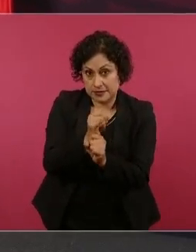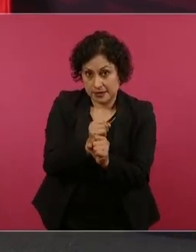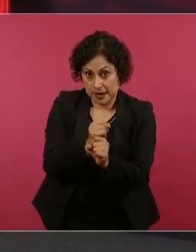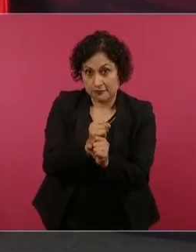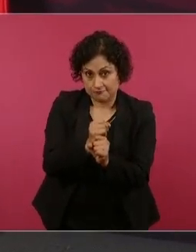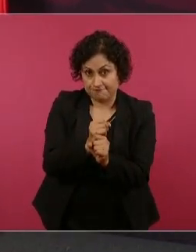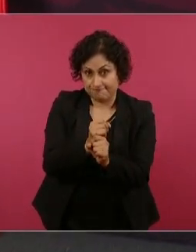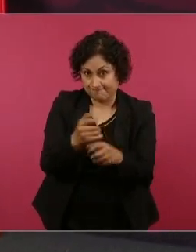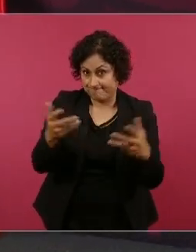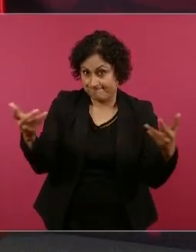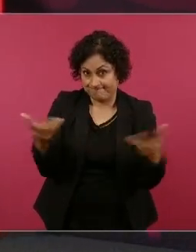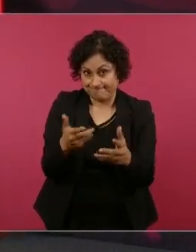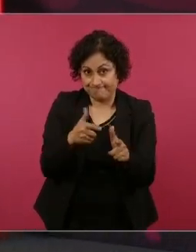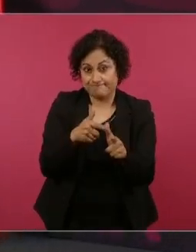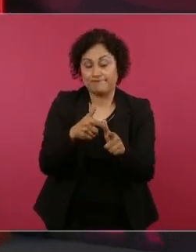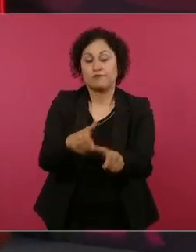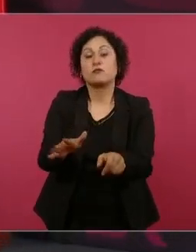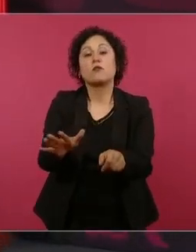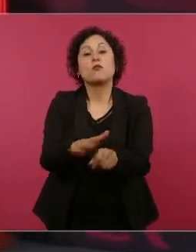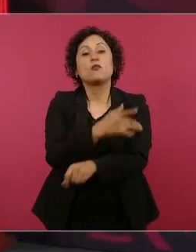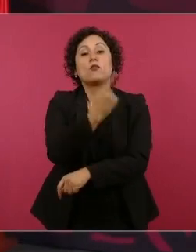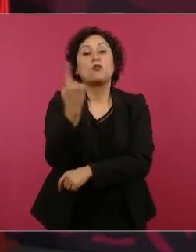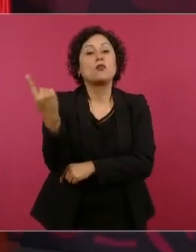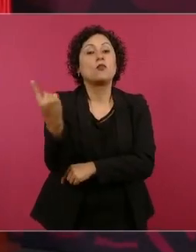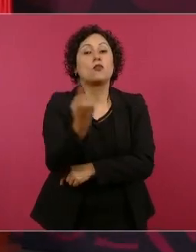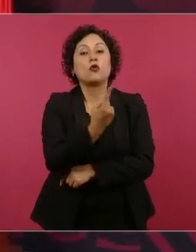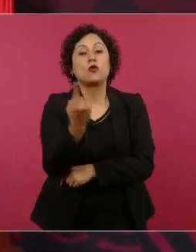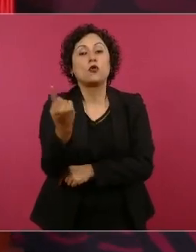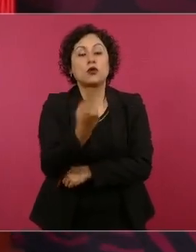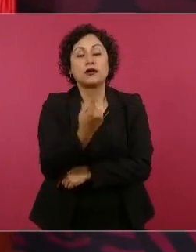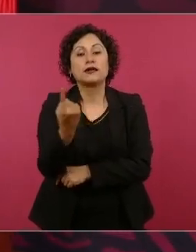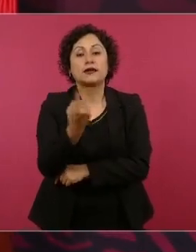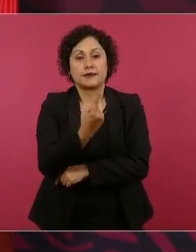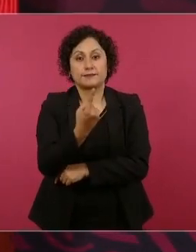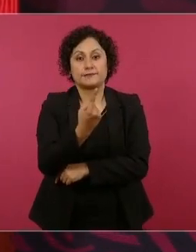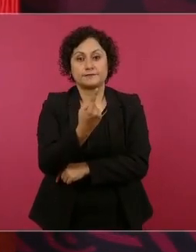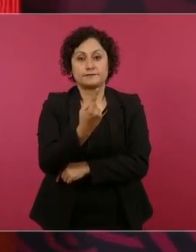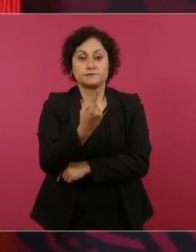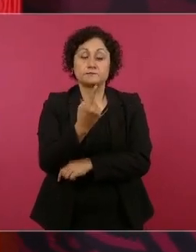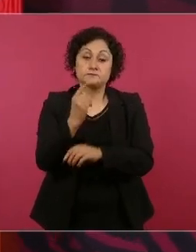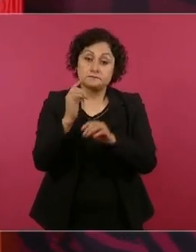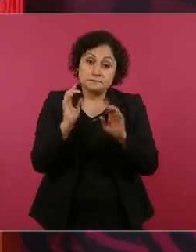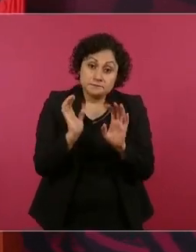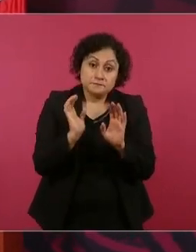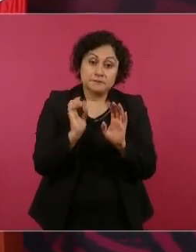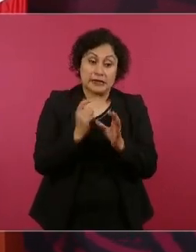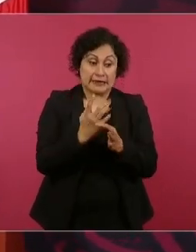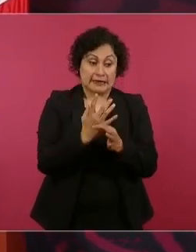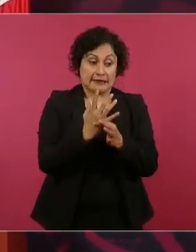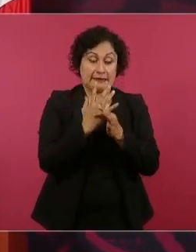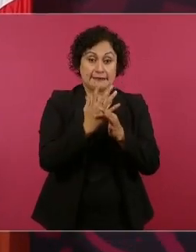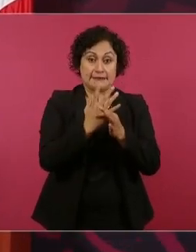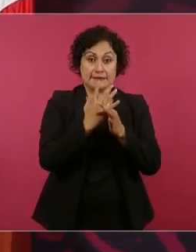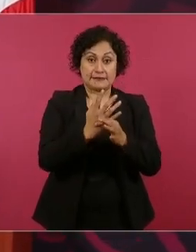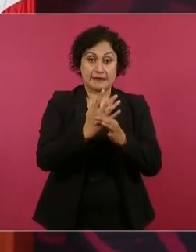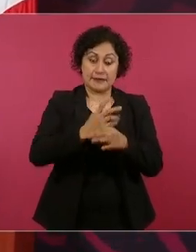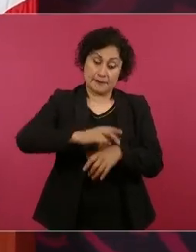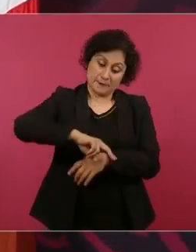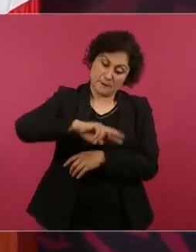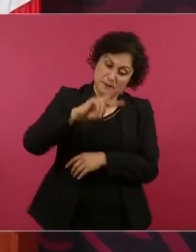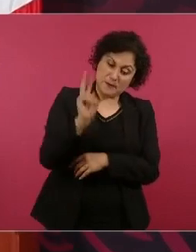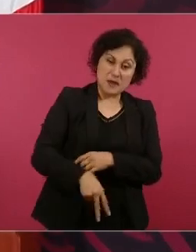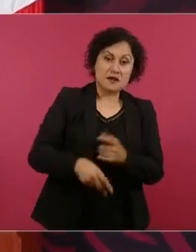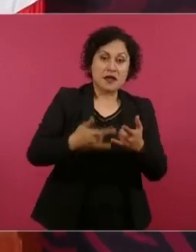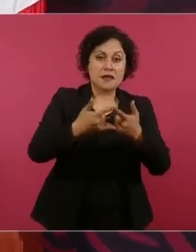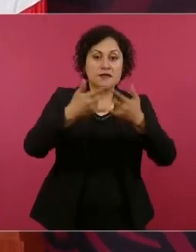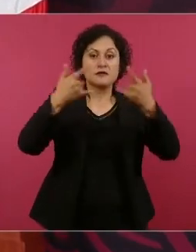consiste en eso, en que